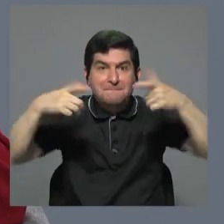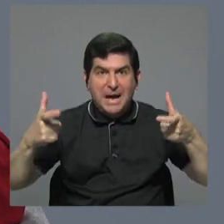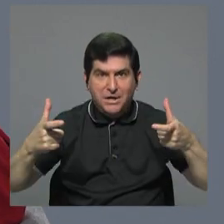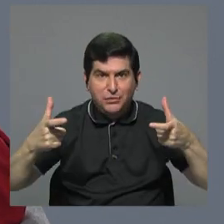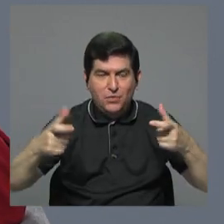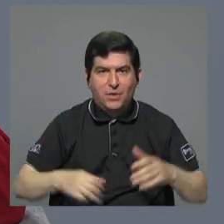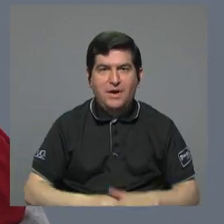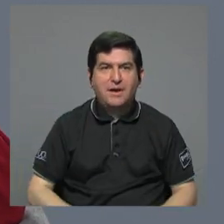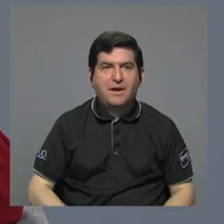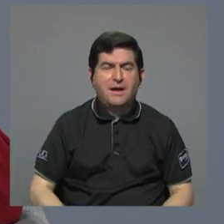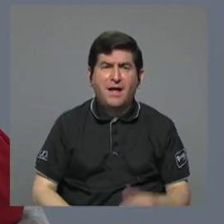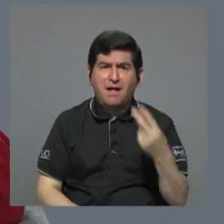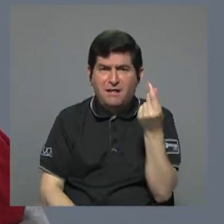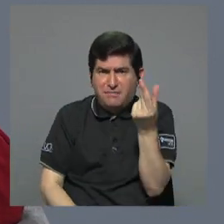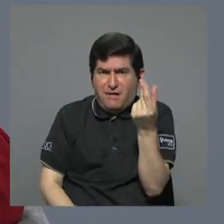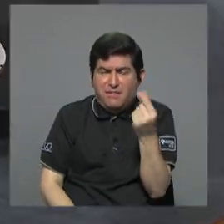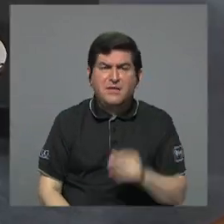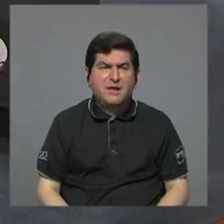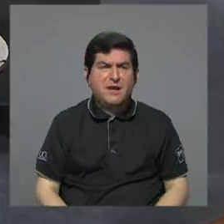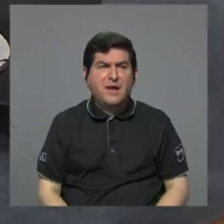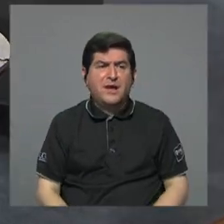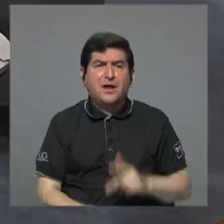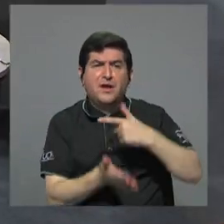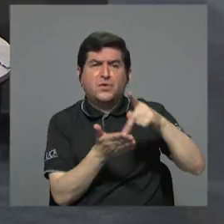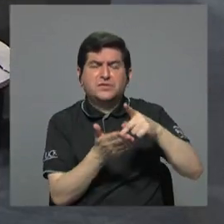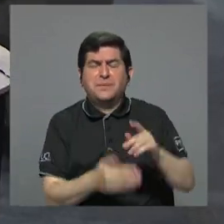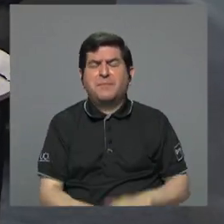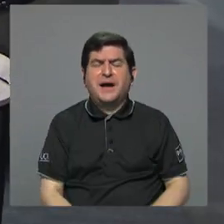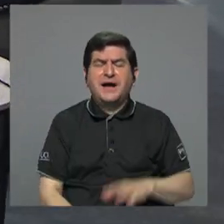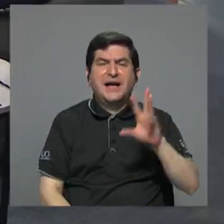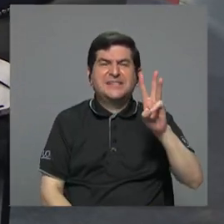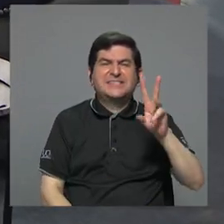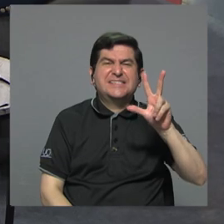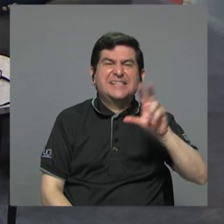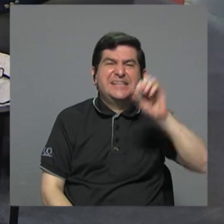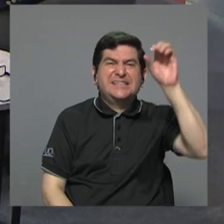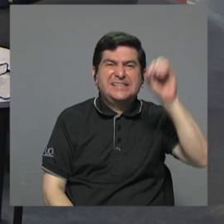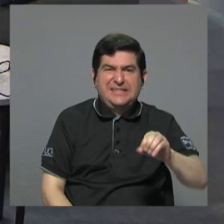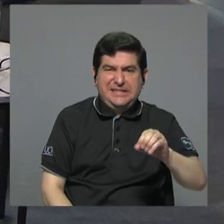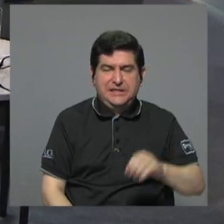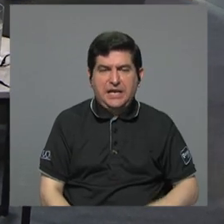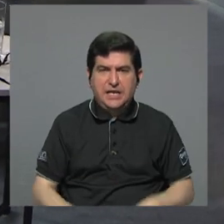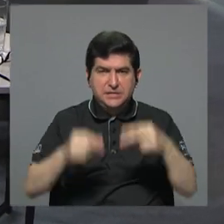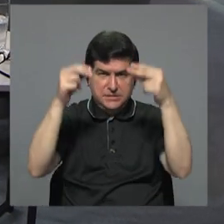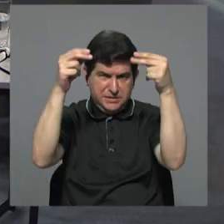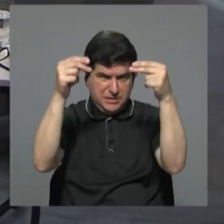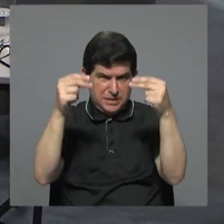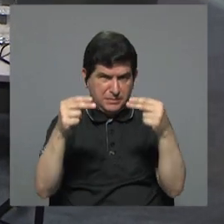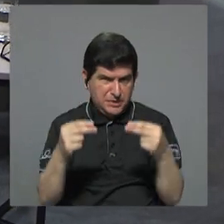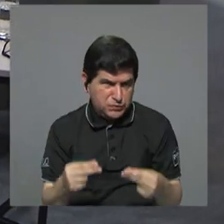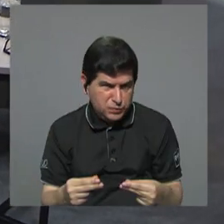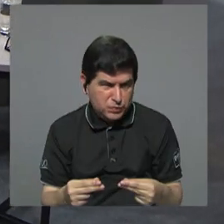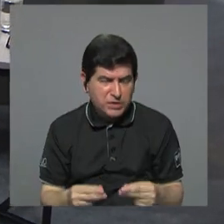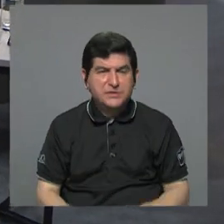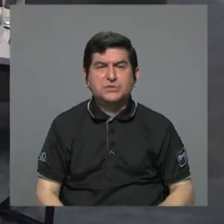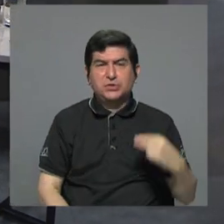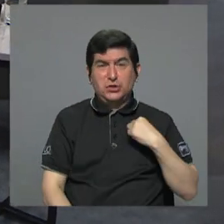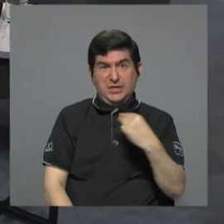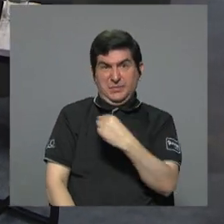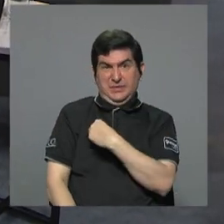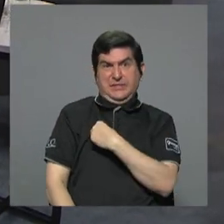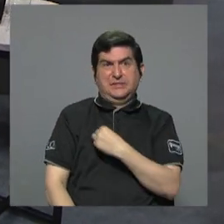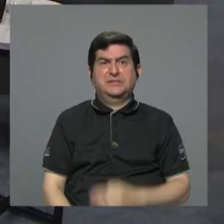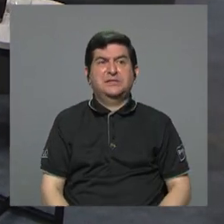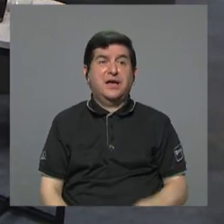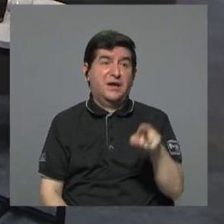los recursos se van en lo que son los salarios, el 63% de los recursos del ministerio,